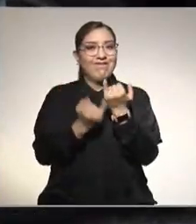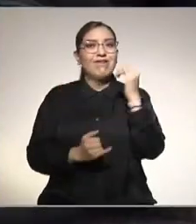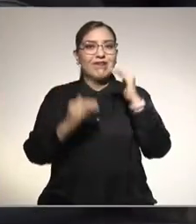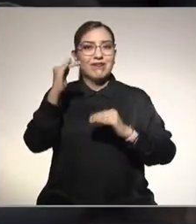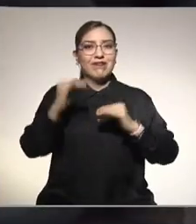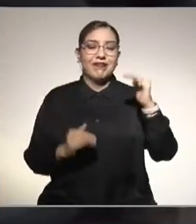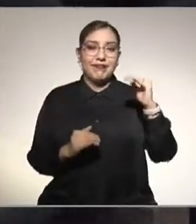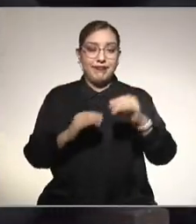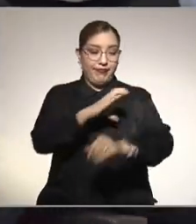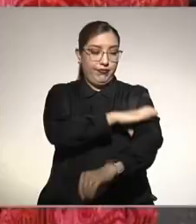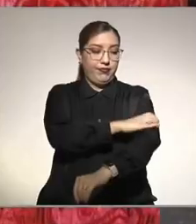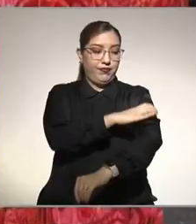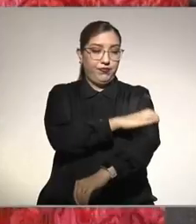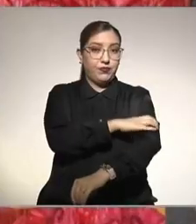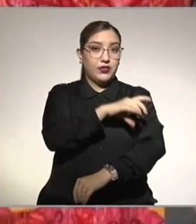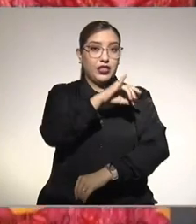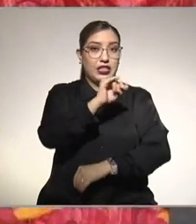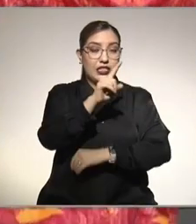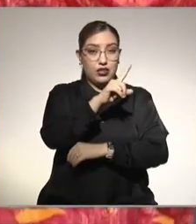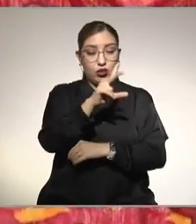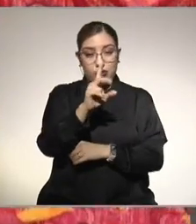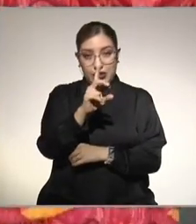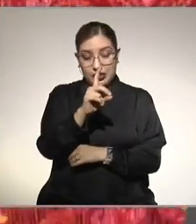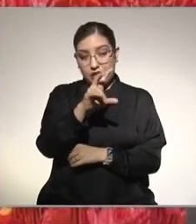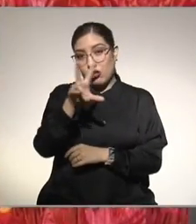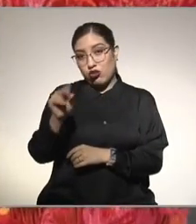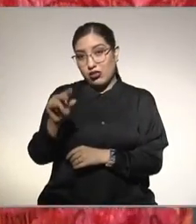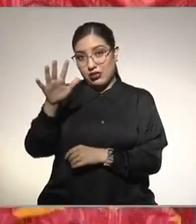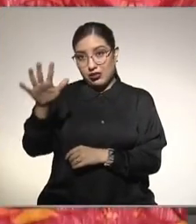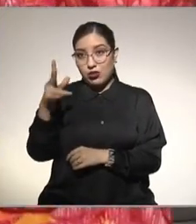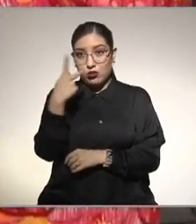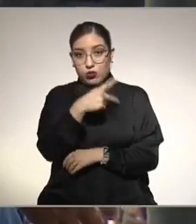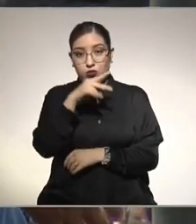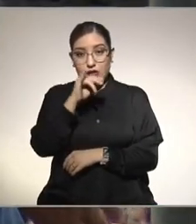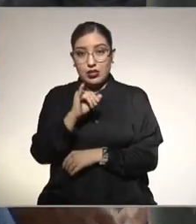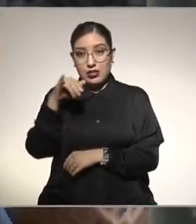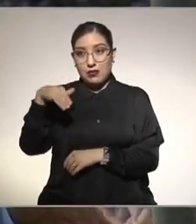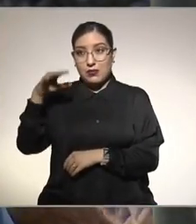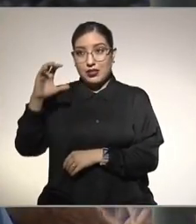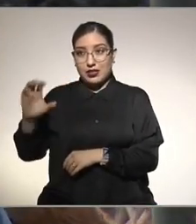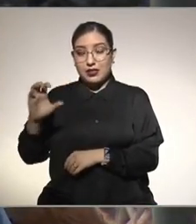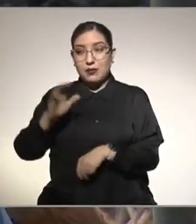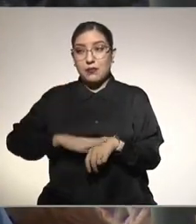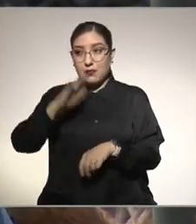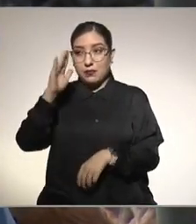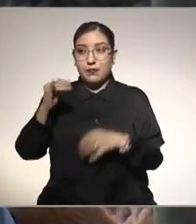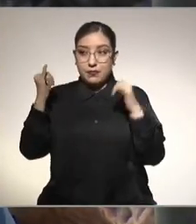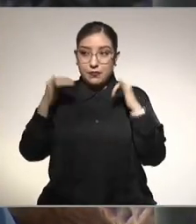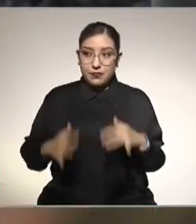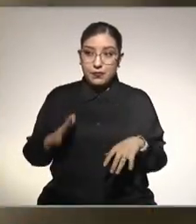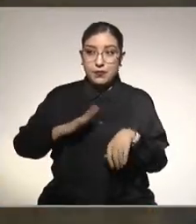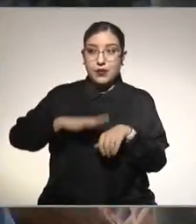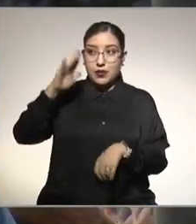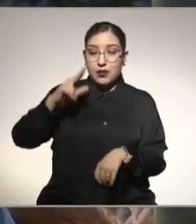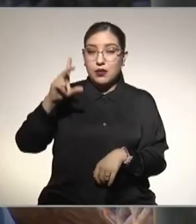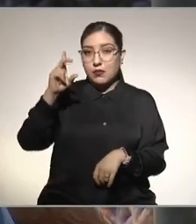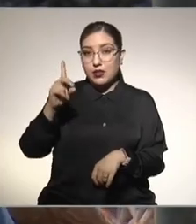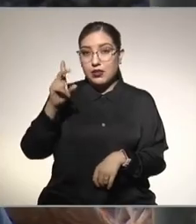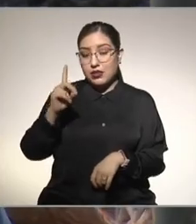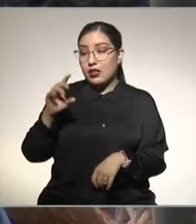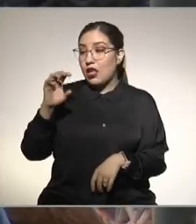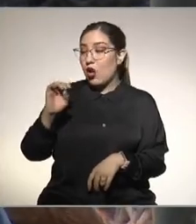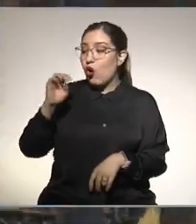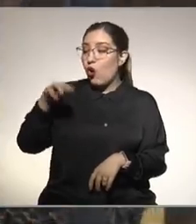más de 130 a 85. La presencia de un índice de masa corporal que puede ser más de 30. La ONS agregó